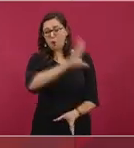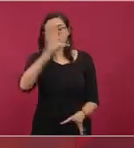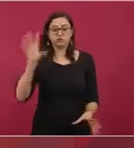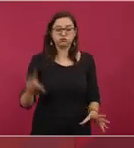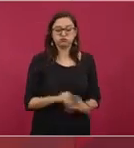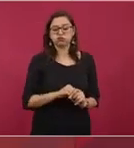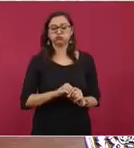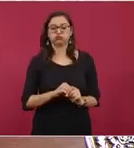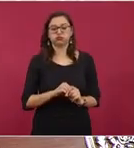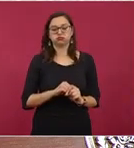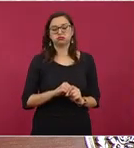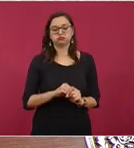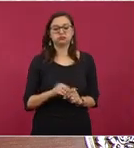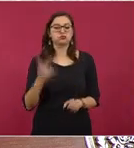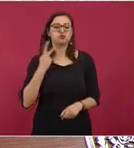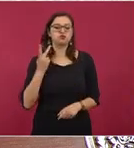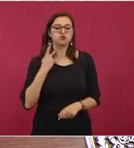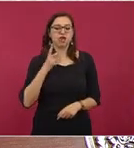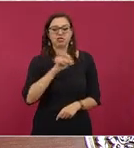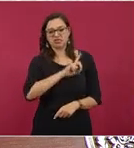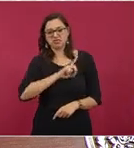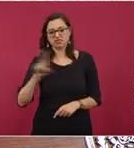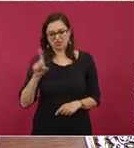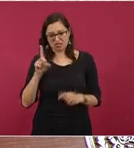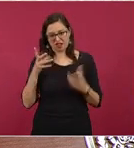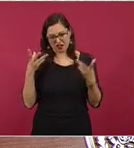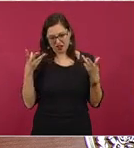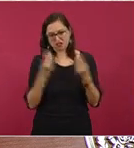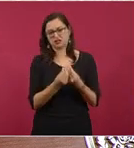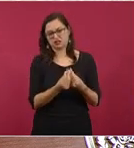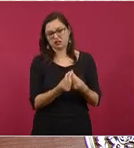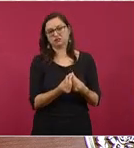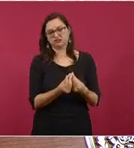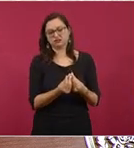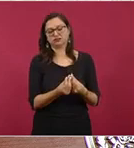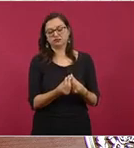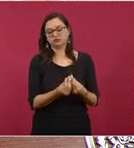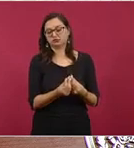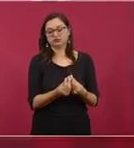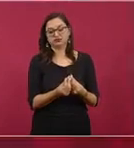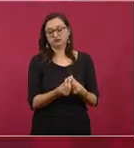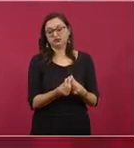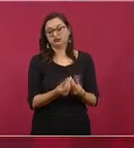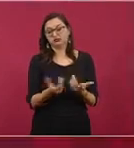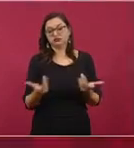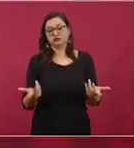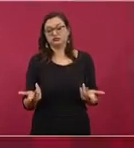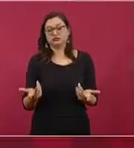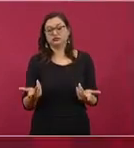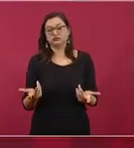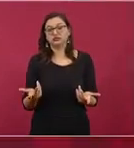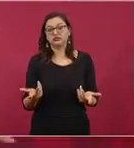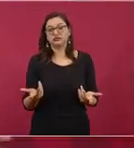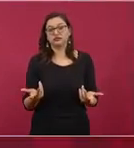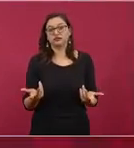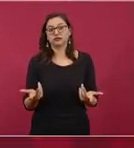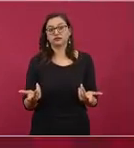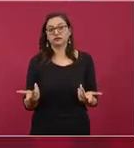derecha o sea no